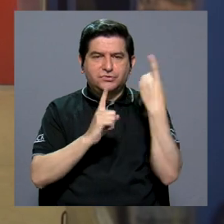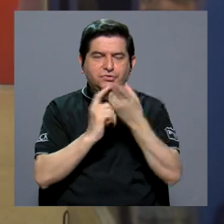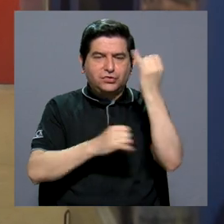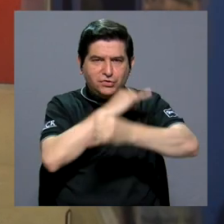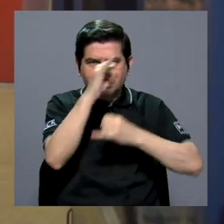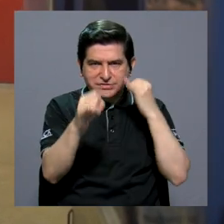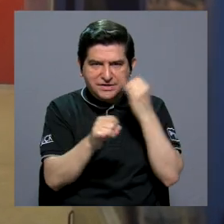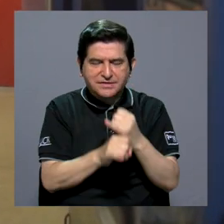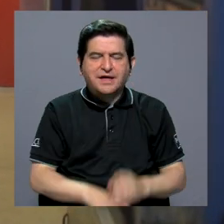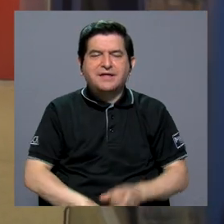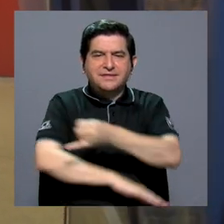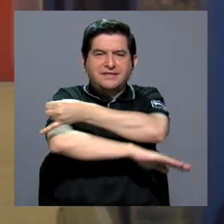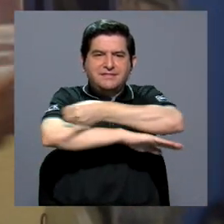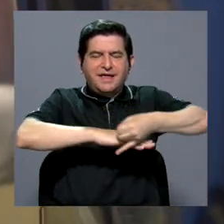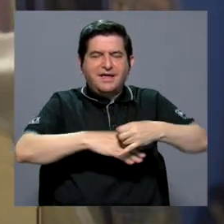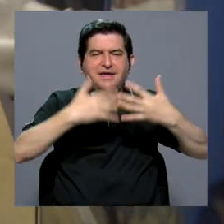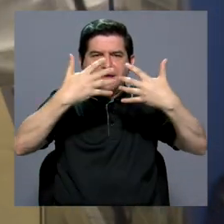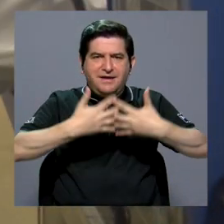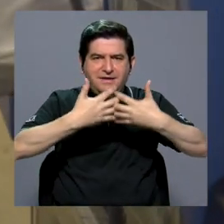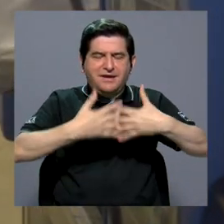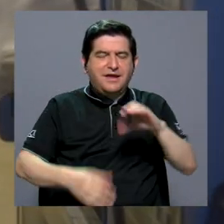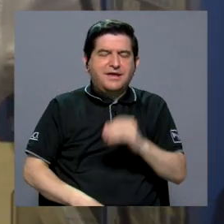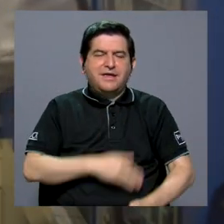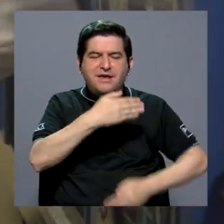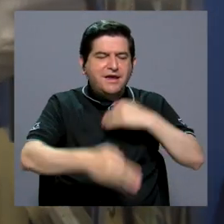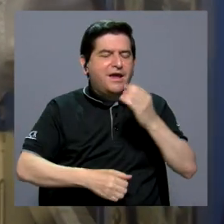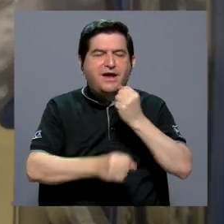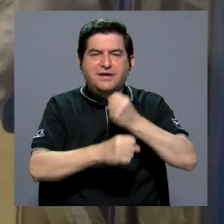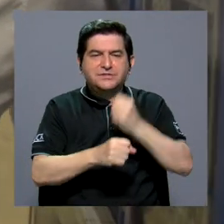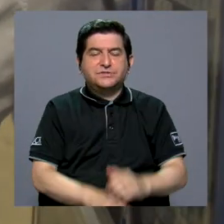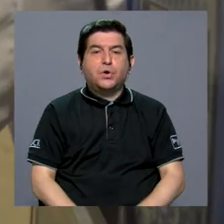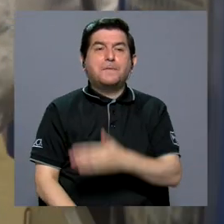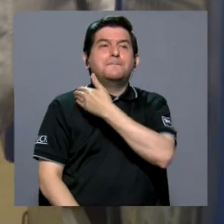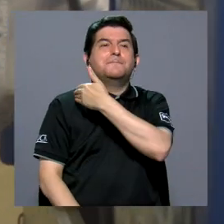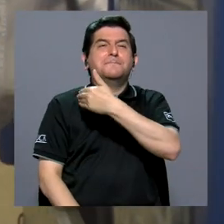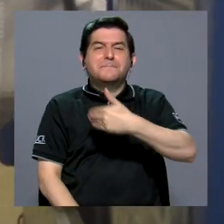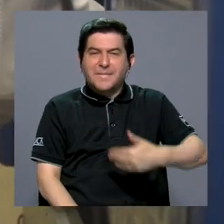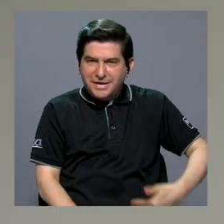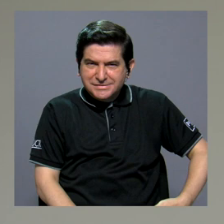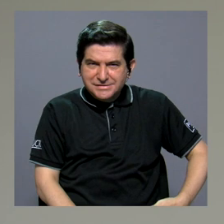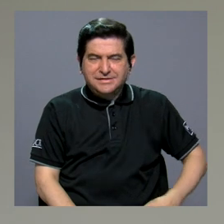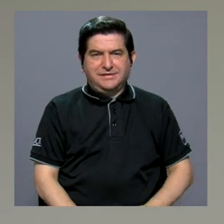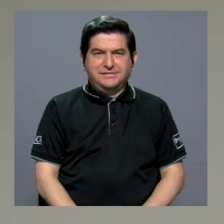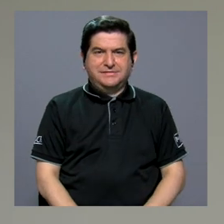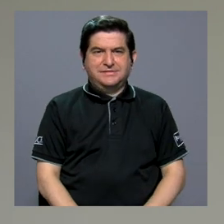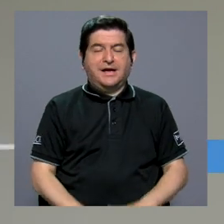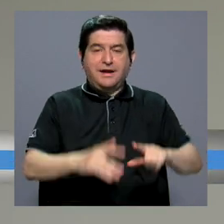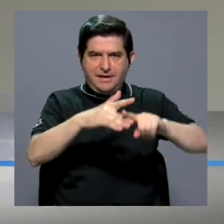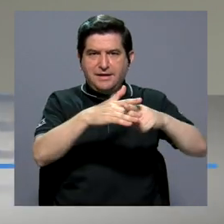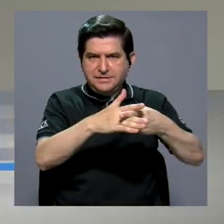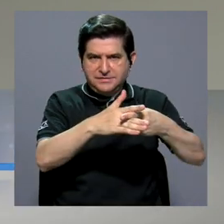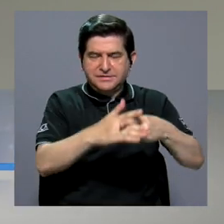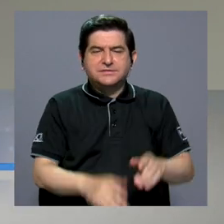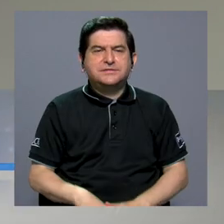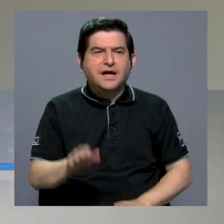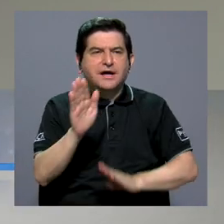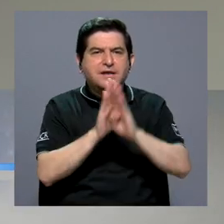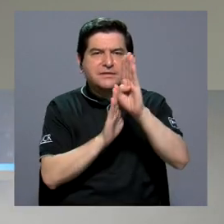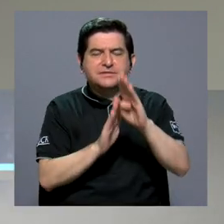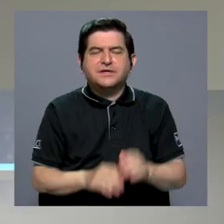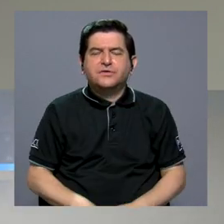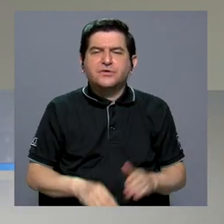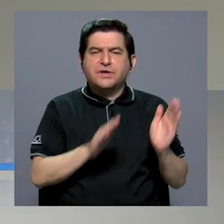general de la Sociedad Internacional de Ingeniería Industrial y Gestión de Operaciones. La presidencia cuando entra